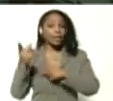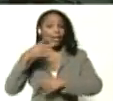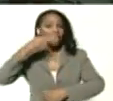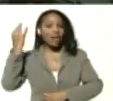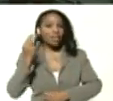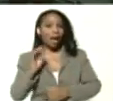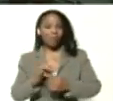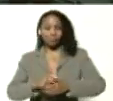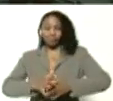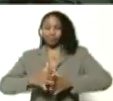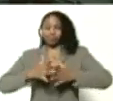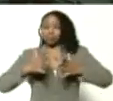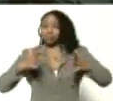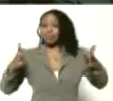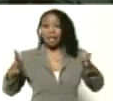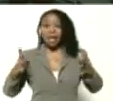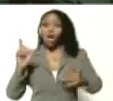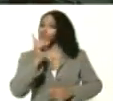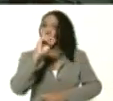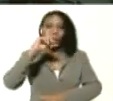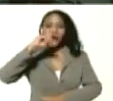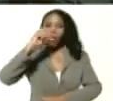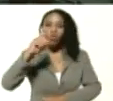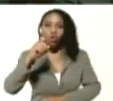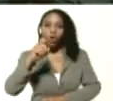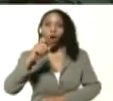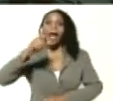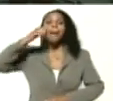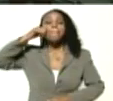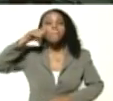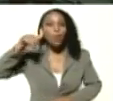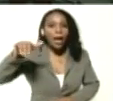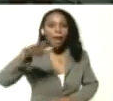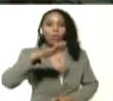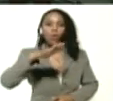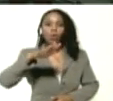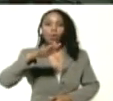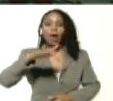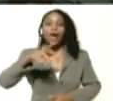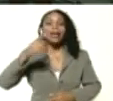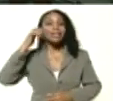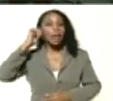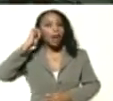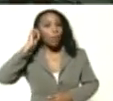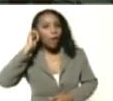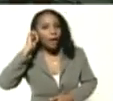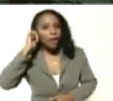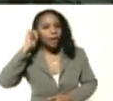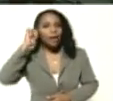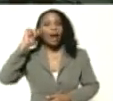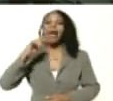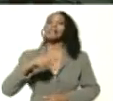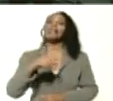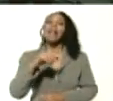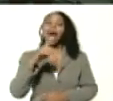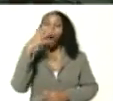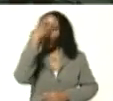gigantesca no es Maduro es un pueblo es la mujer es la juventud